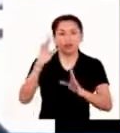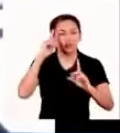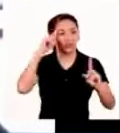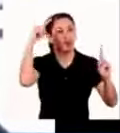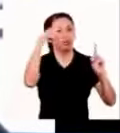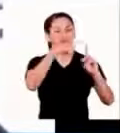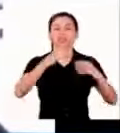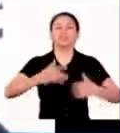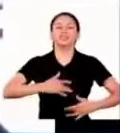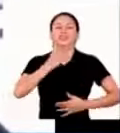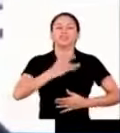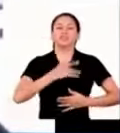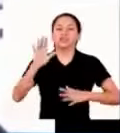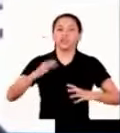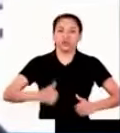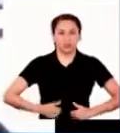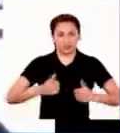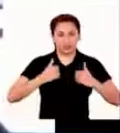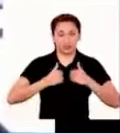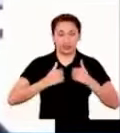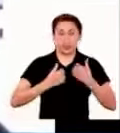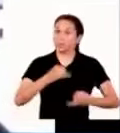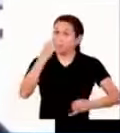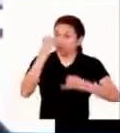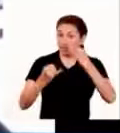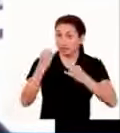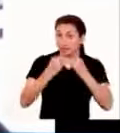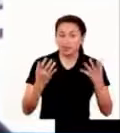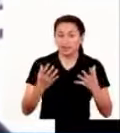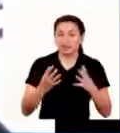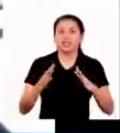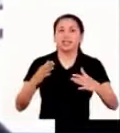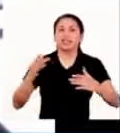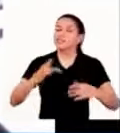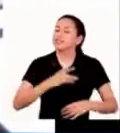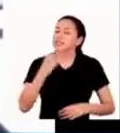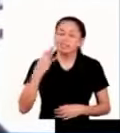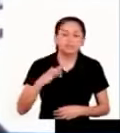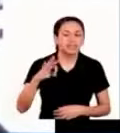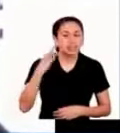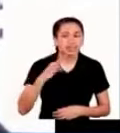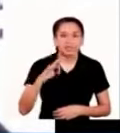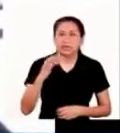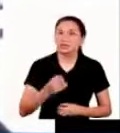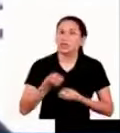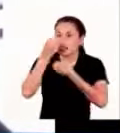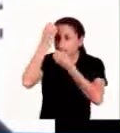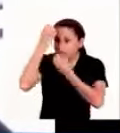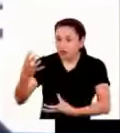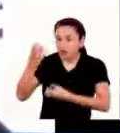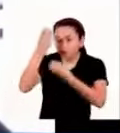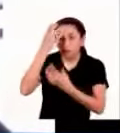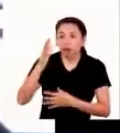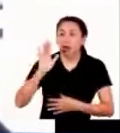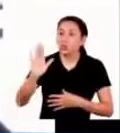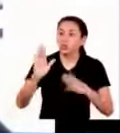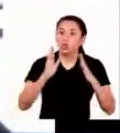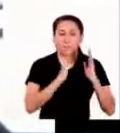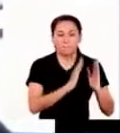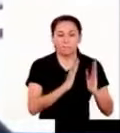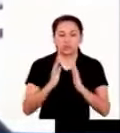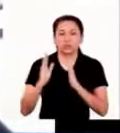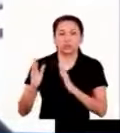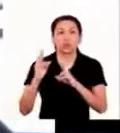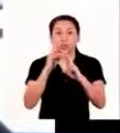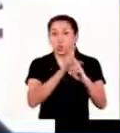propósito y sentido a sus vidas finalmente mantenerlos siempre al tanto de sus procesos de